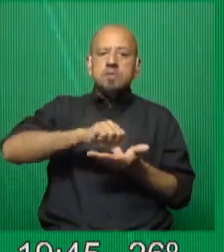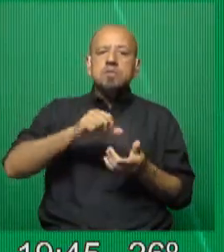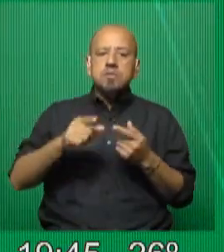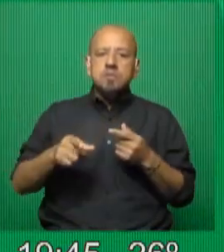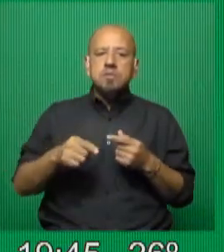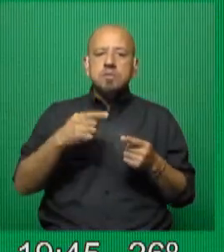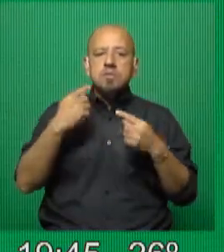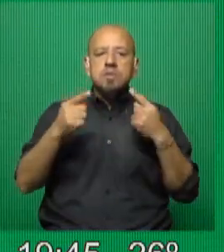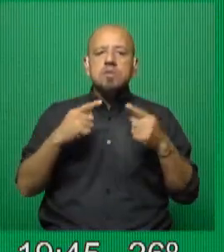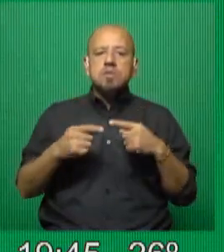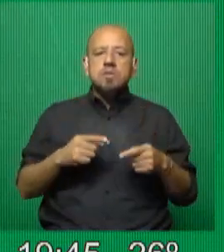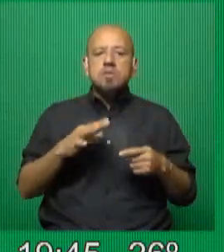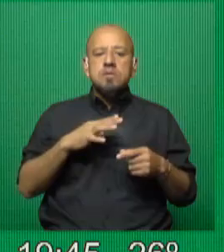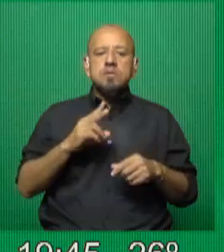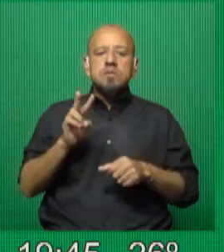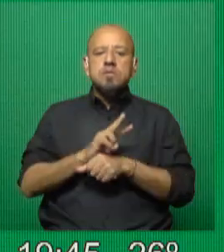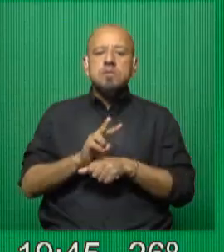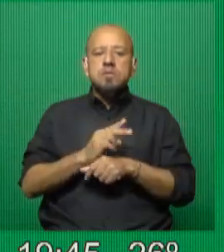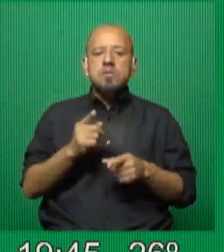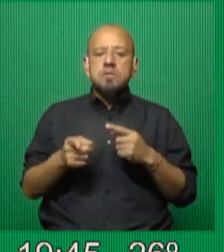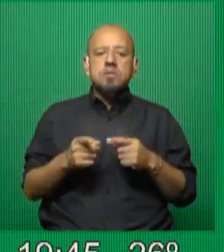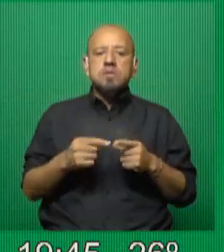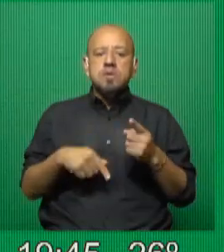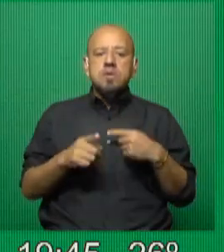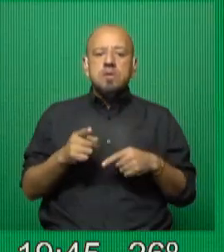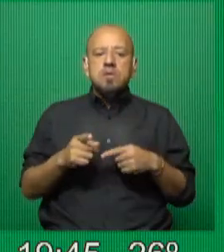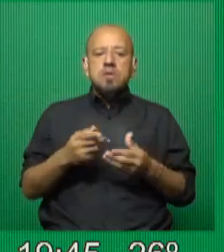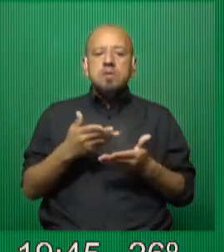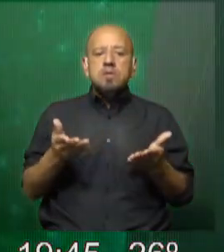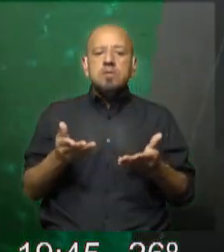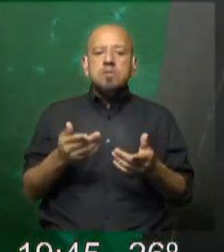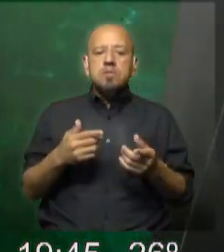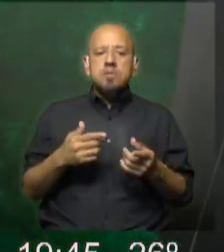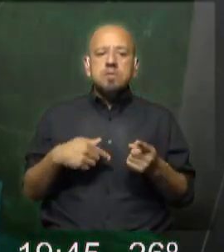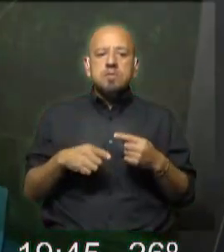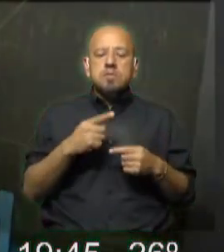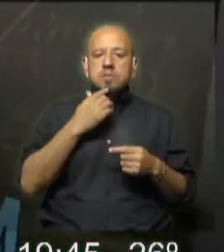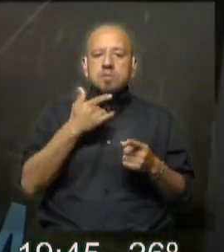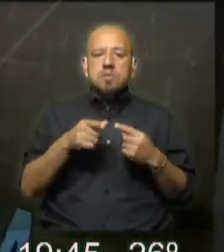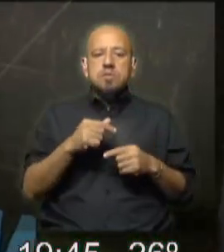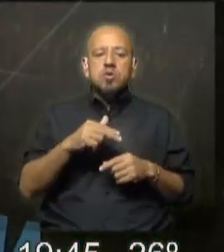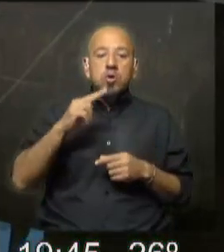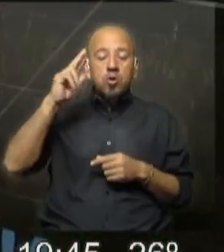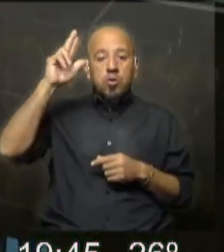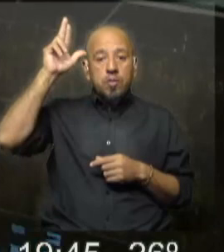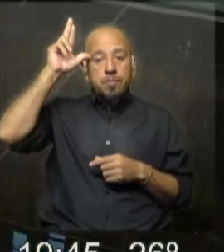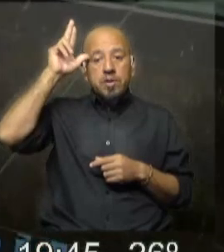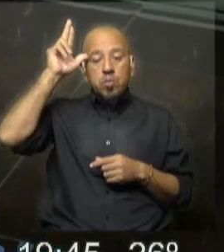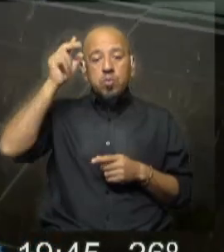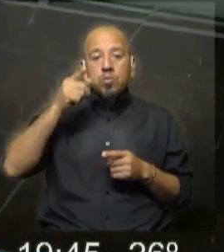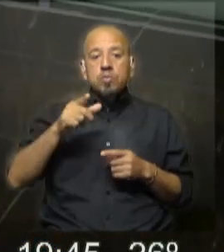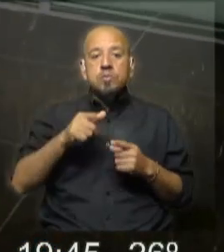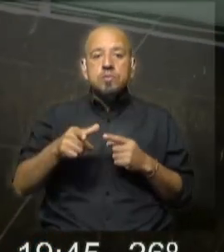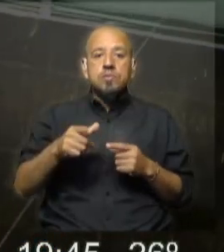instrumentos han protegido sus olas, sus zonas de rompiente. Es el caso de Perú, que es un